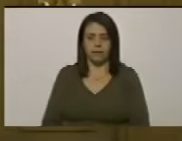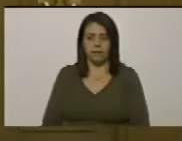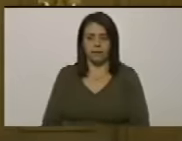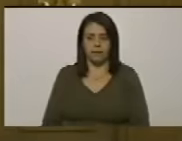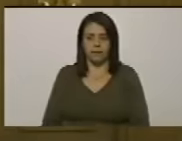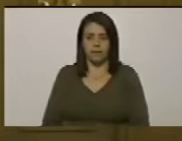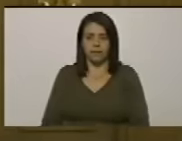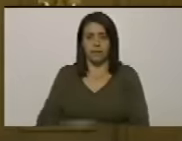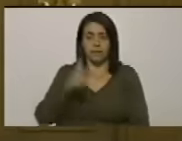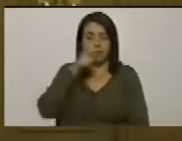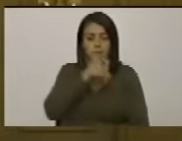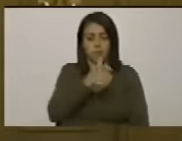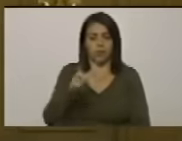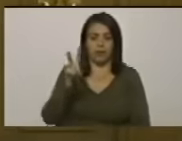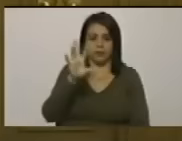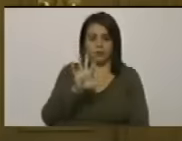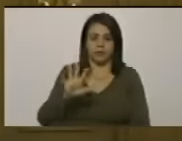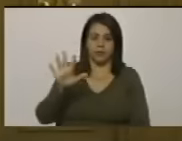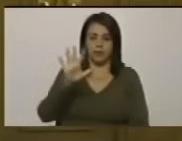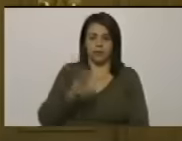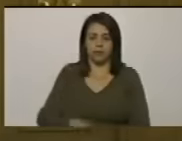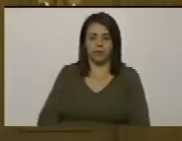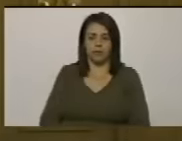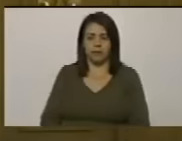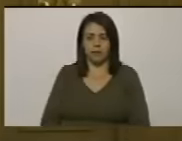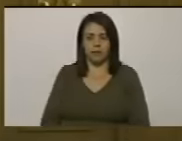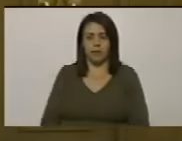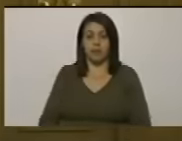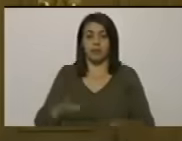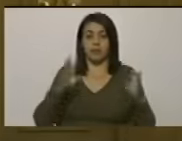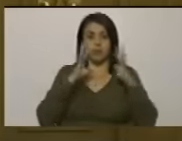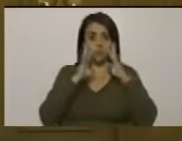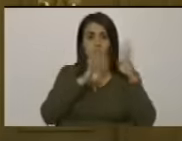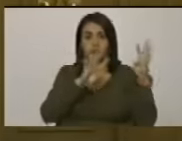pueblo de Venezuela que nos ve